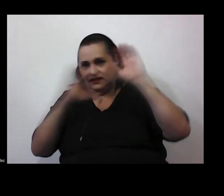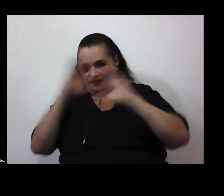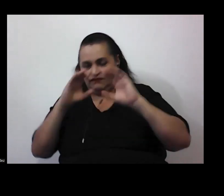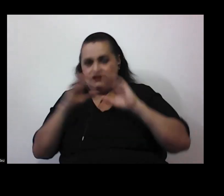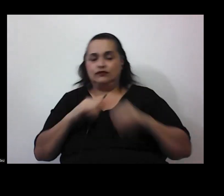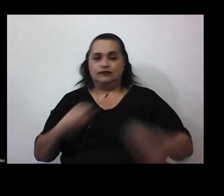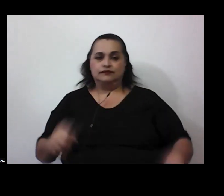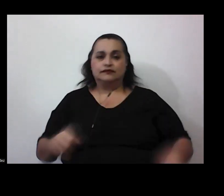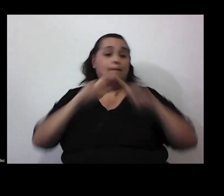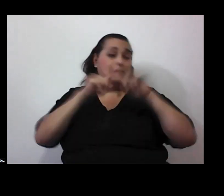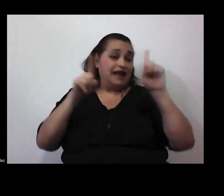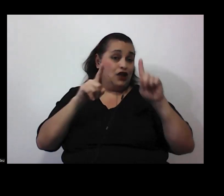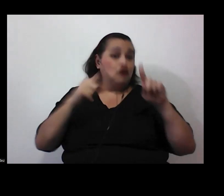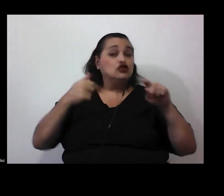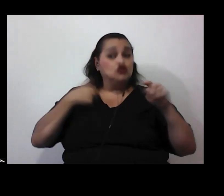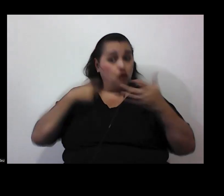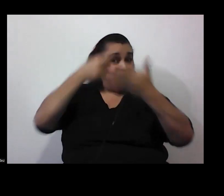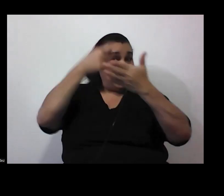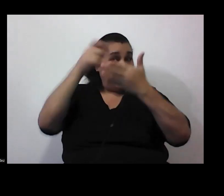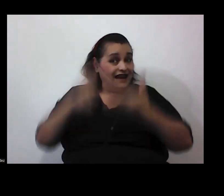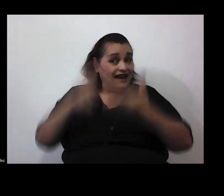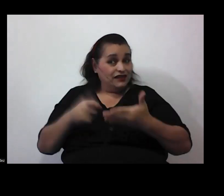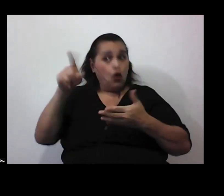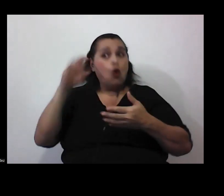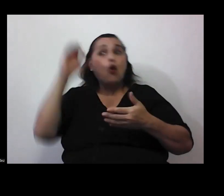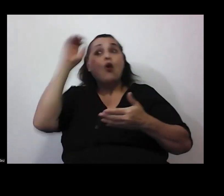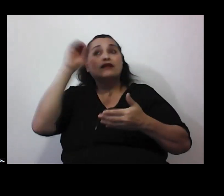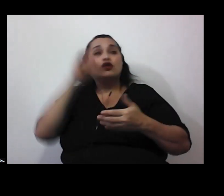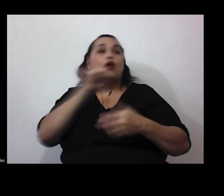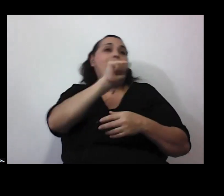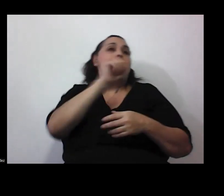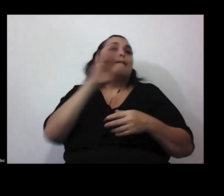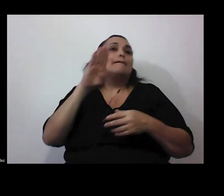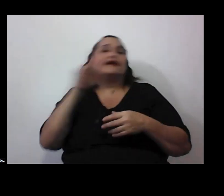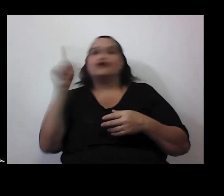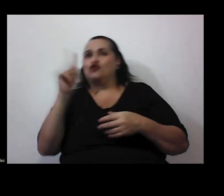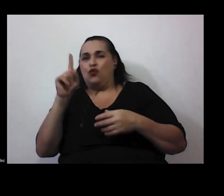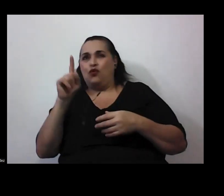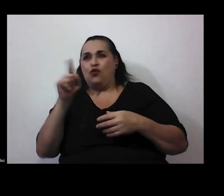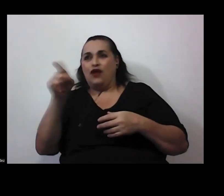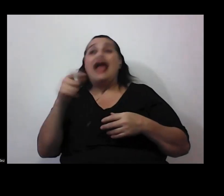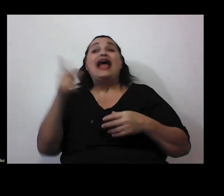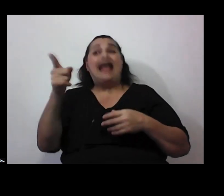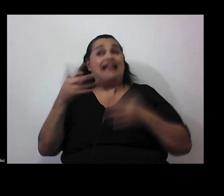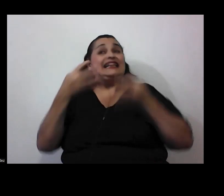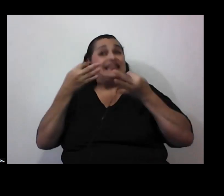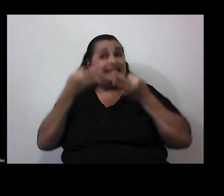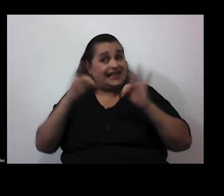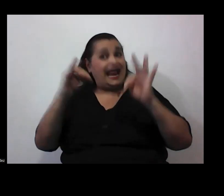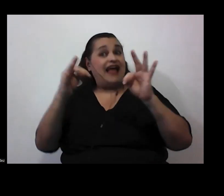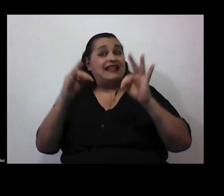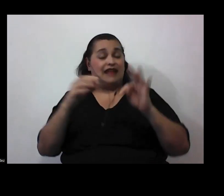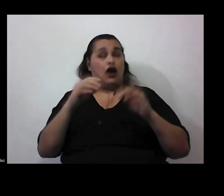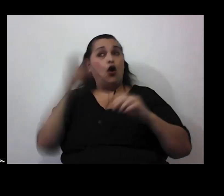pero entonces lo que voy a calificar no es si opina A o B sino si al intentar sostener su opinión